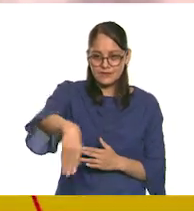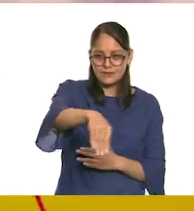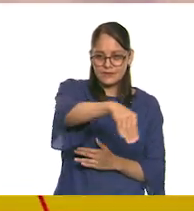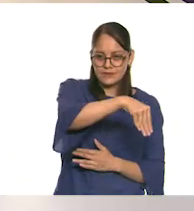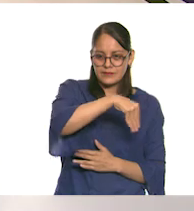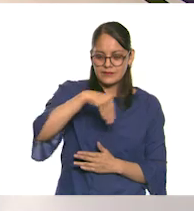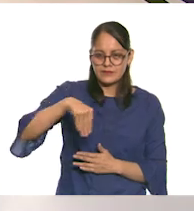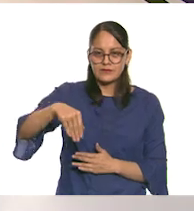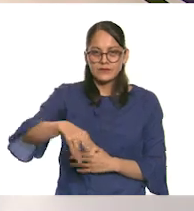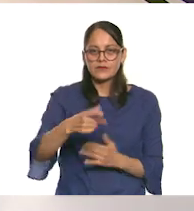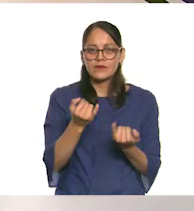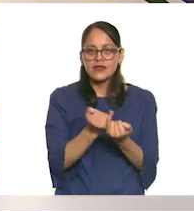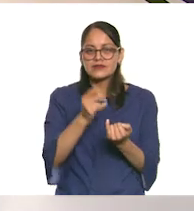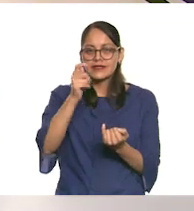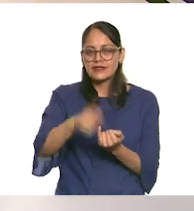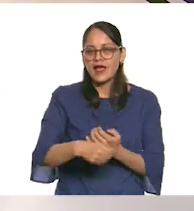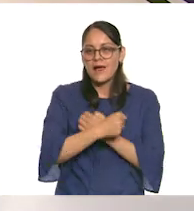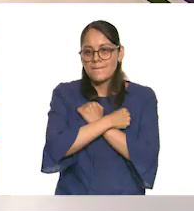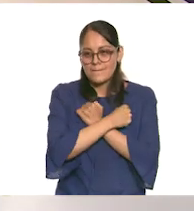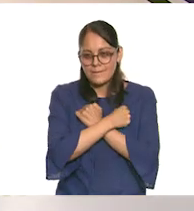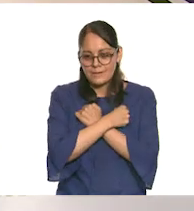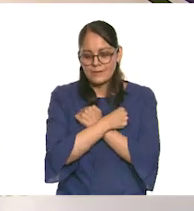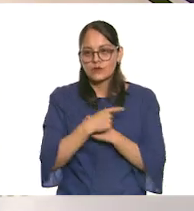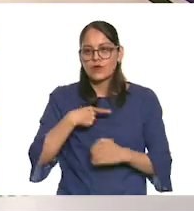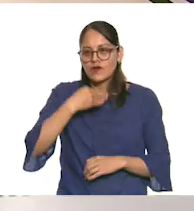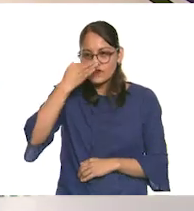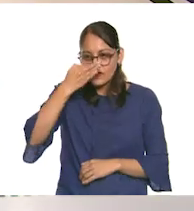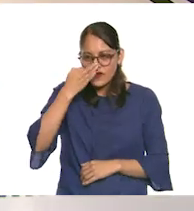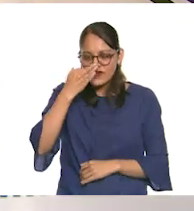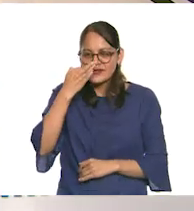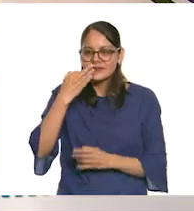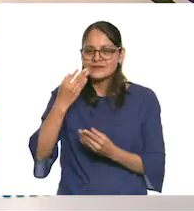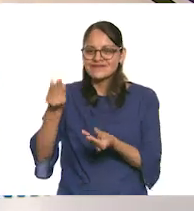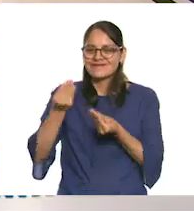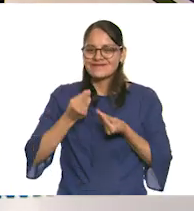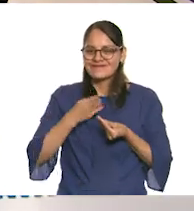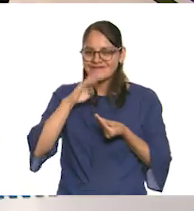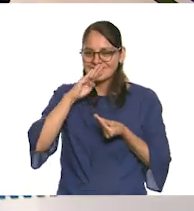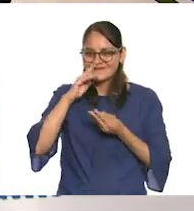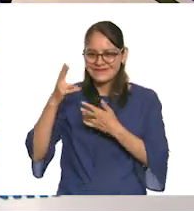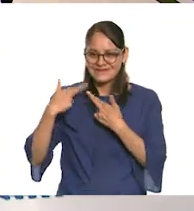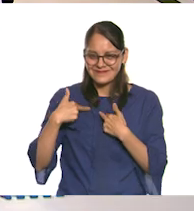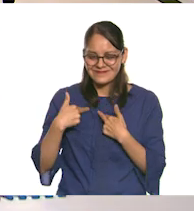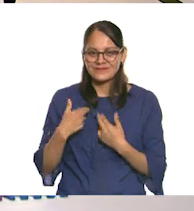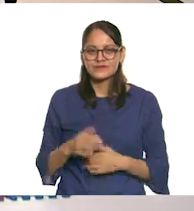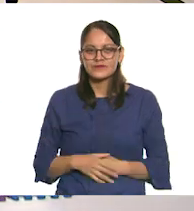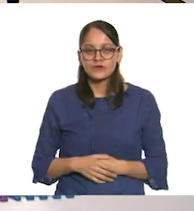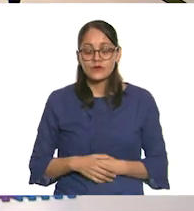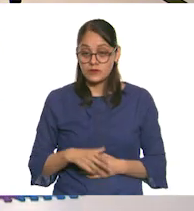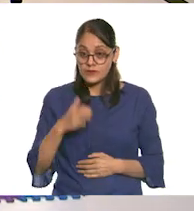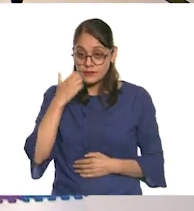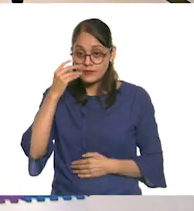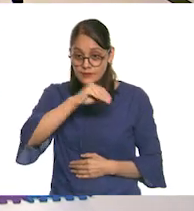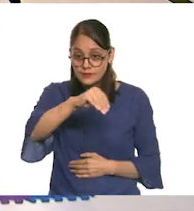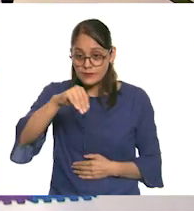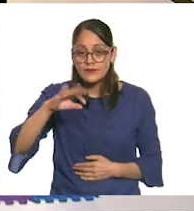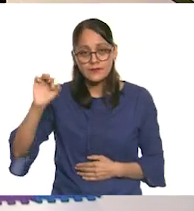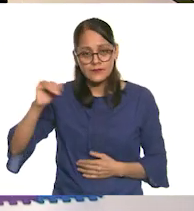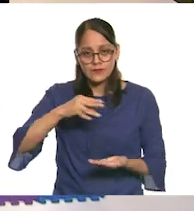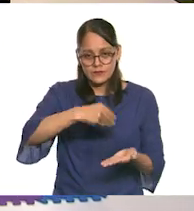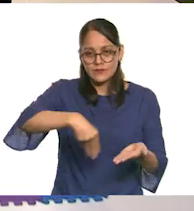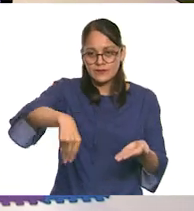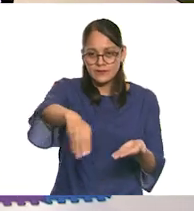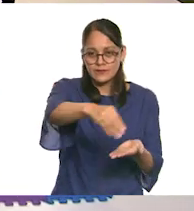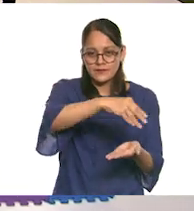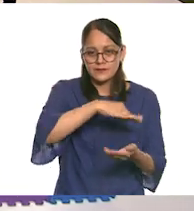simbolicen estos abrazos, las flores que nos dan nuestras mamás y todo. ¿Quieres que vaya poniendo? Sí, por favor.